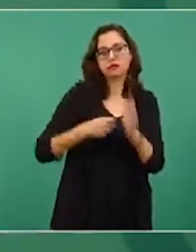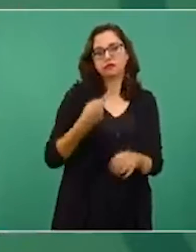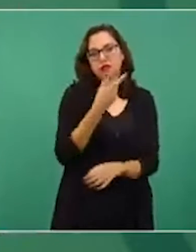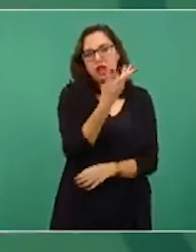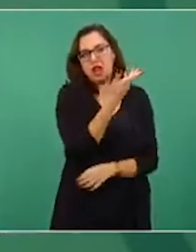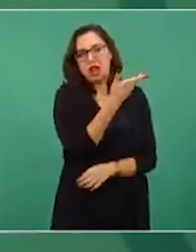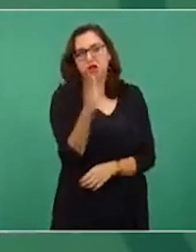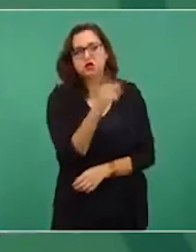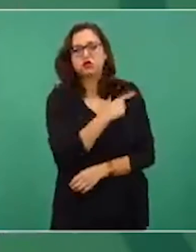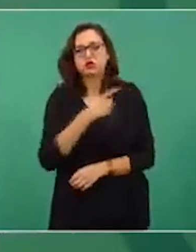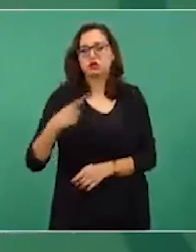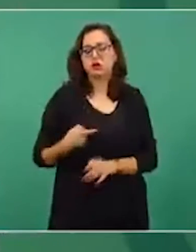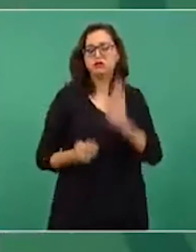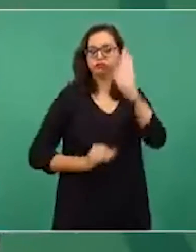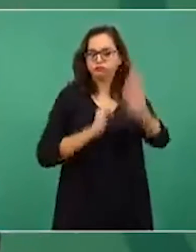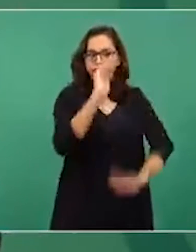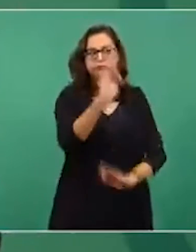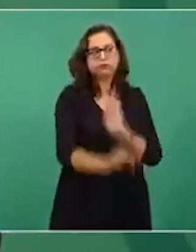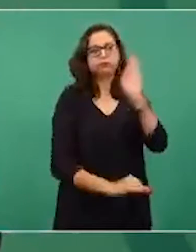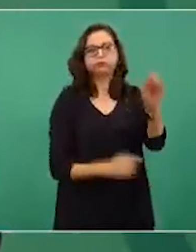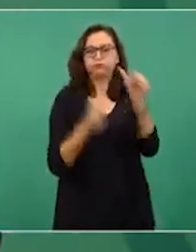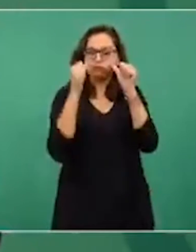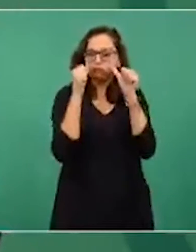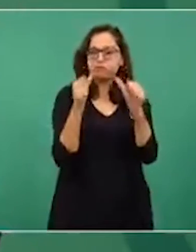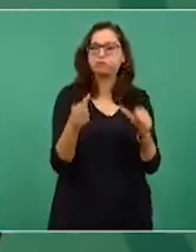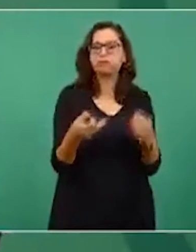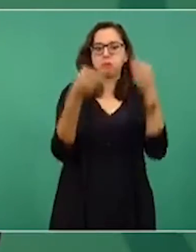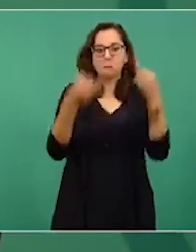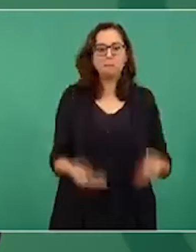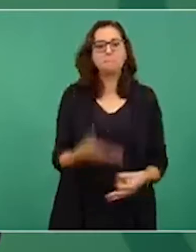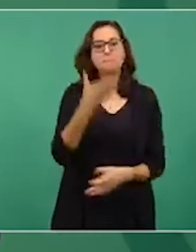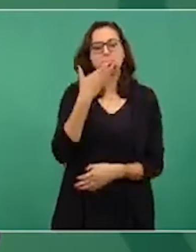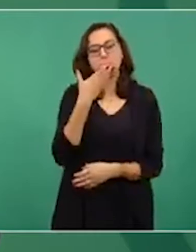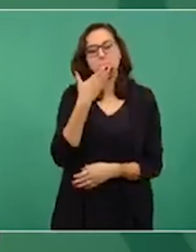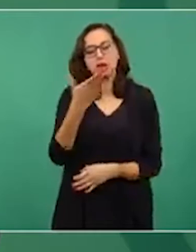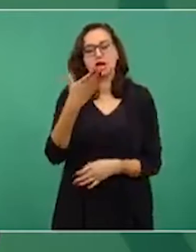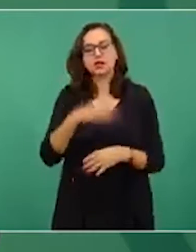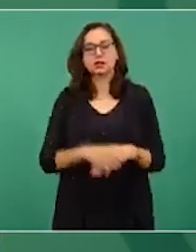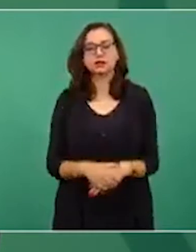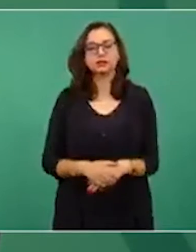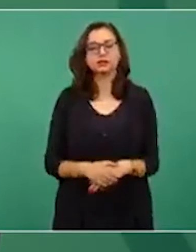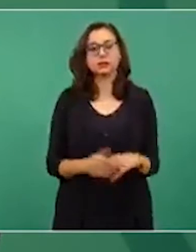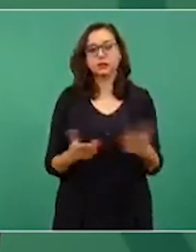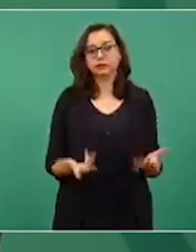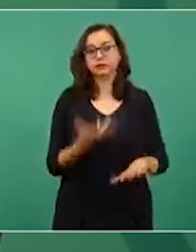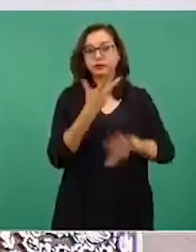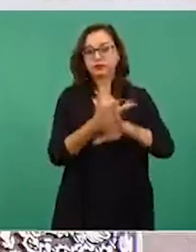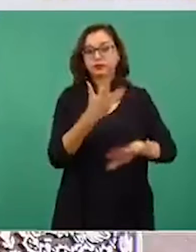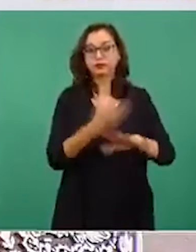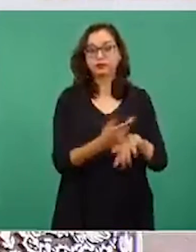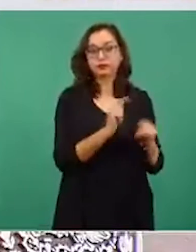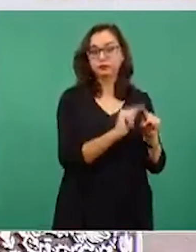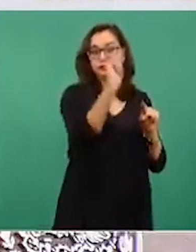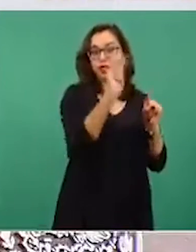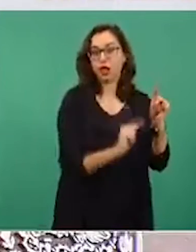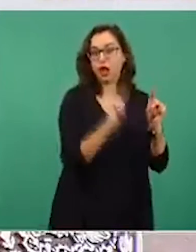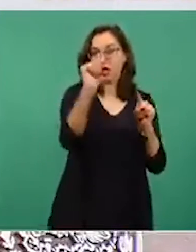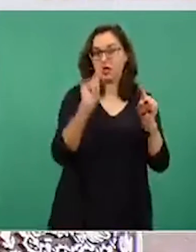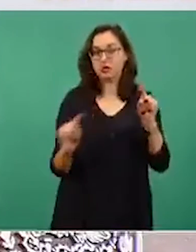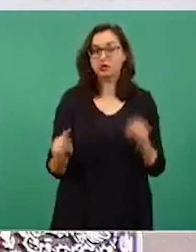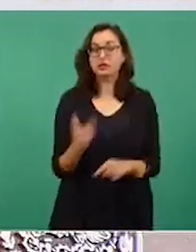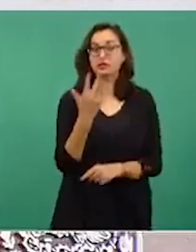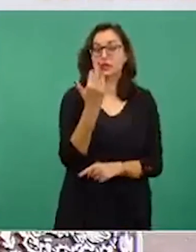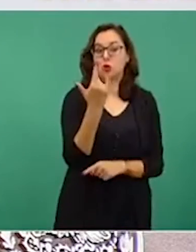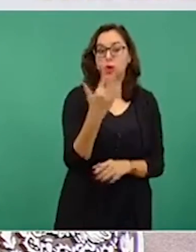nuestros paisanos migrantes, que los 50 consulados funcionen bien, que